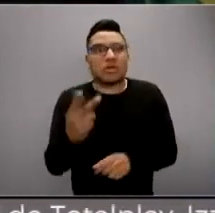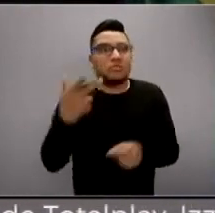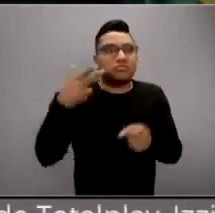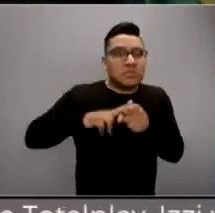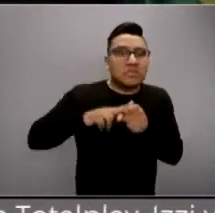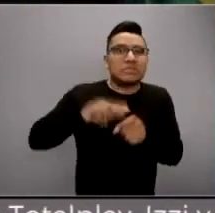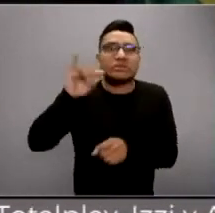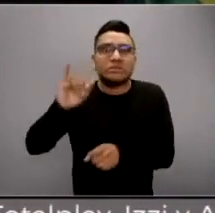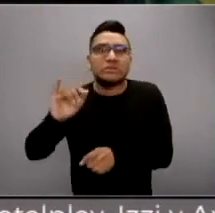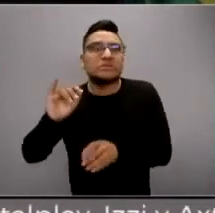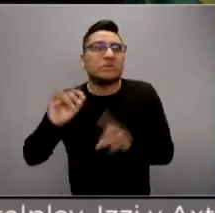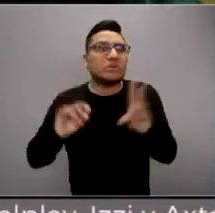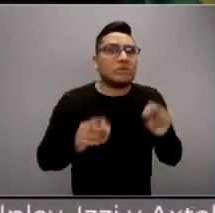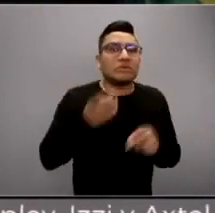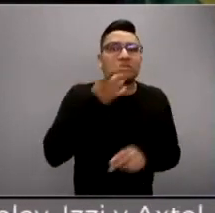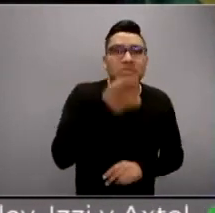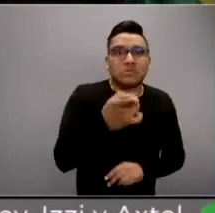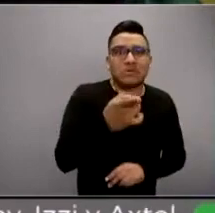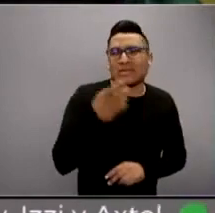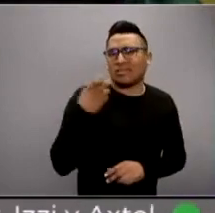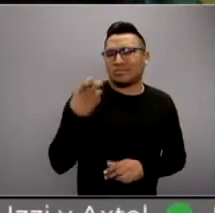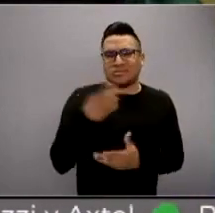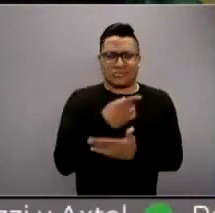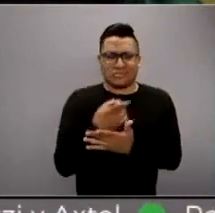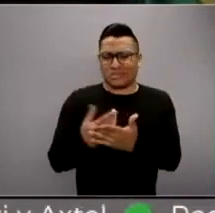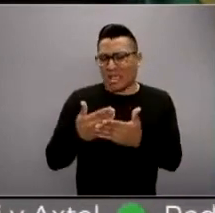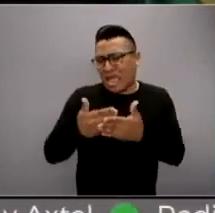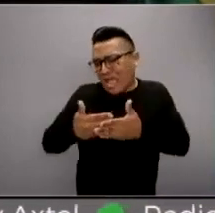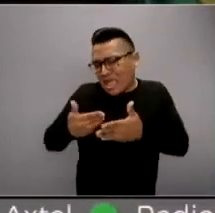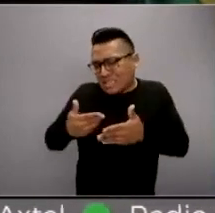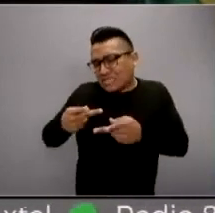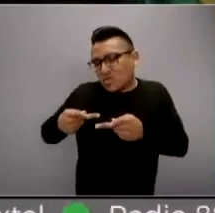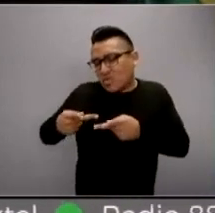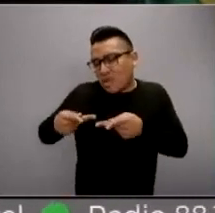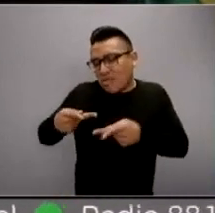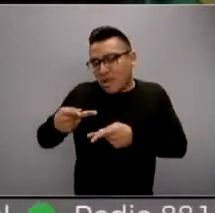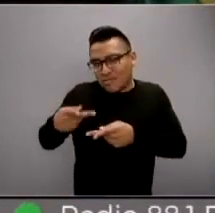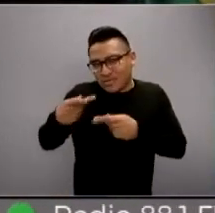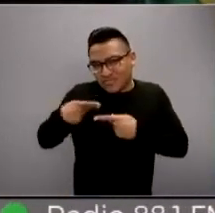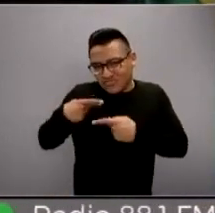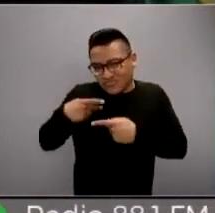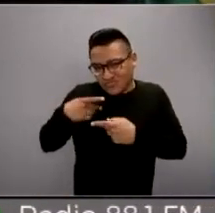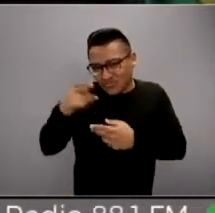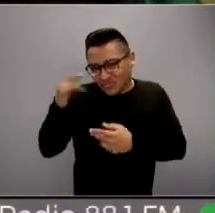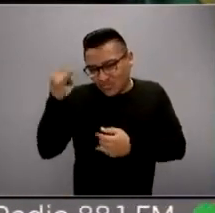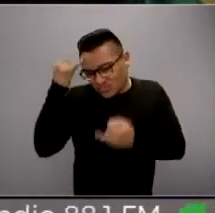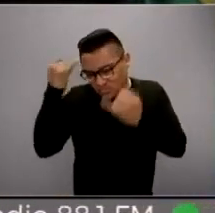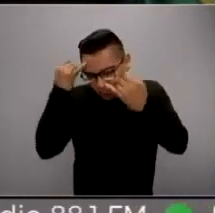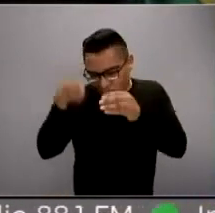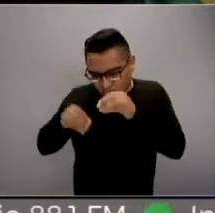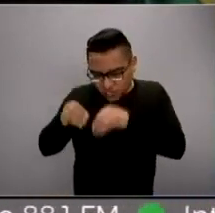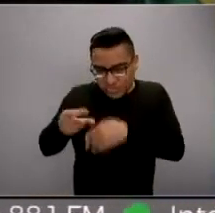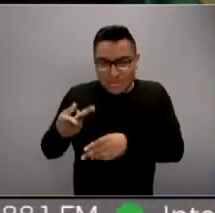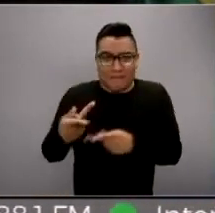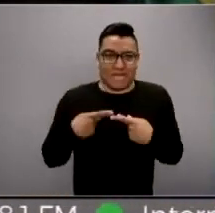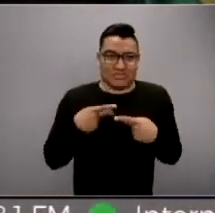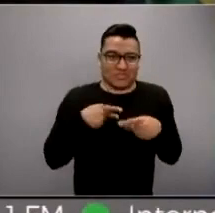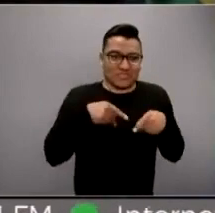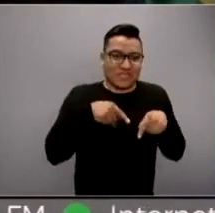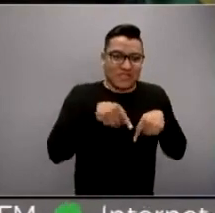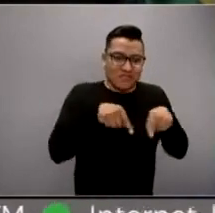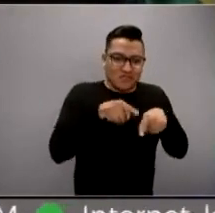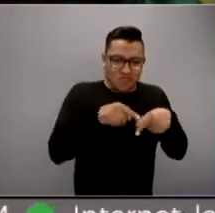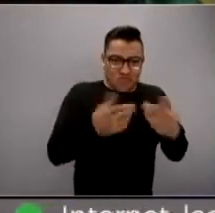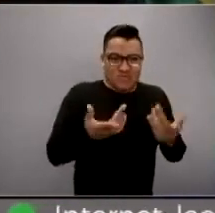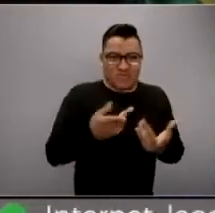que eso es por diseño. Y es triste porque hay que pensar que entonces quiere decir que hay jugadores políticos que están pagando por esto. ¿Me explico?